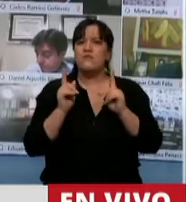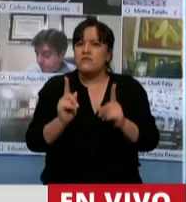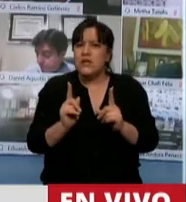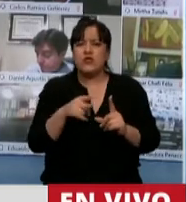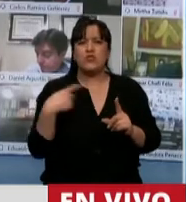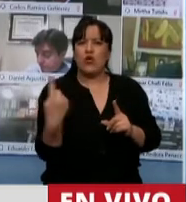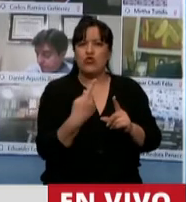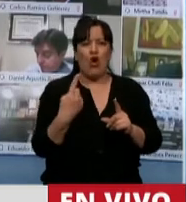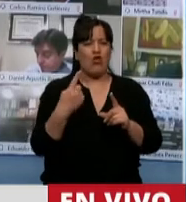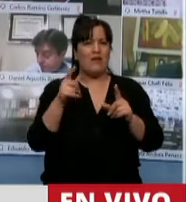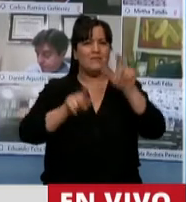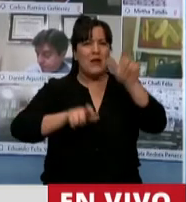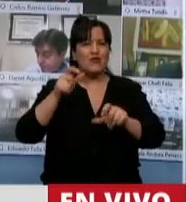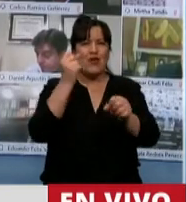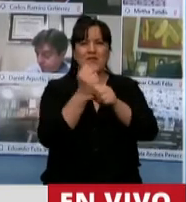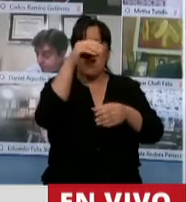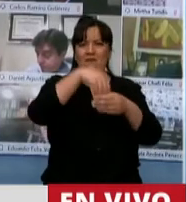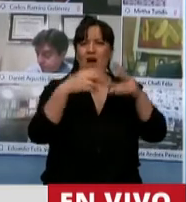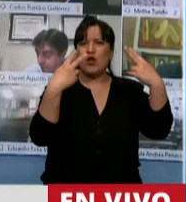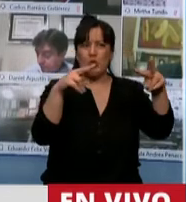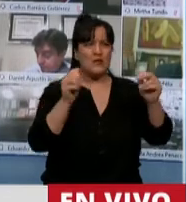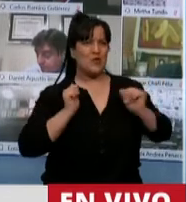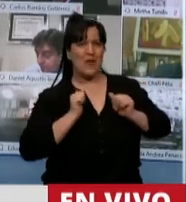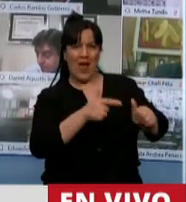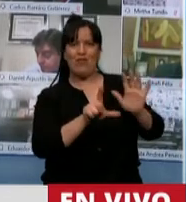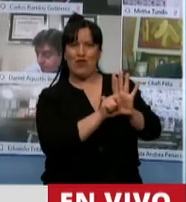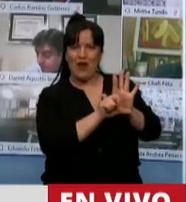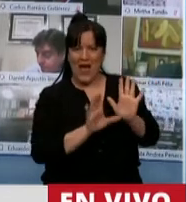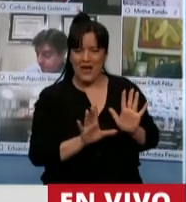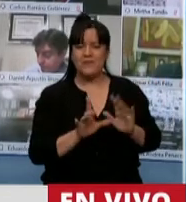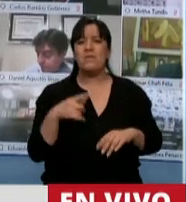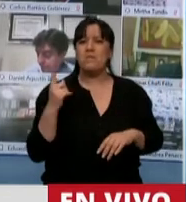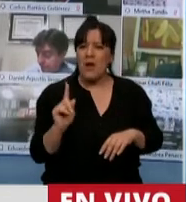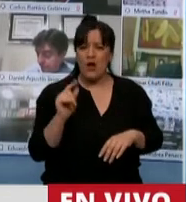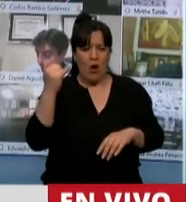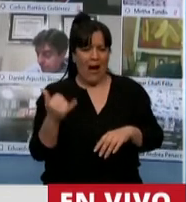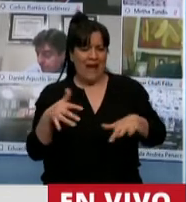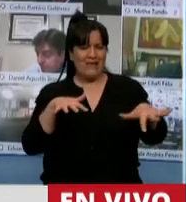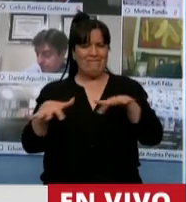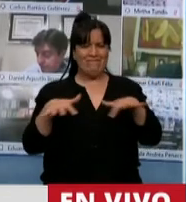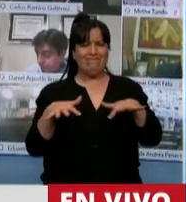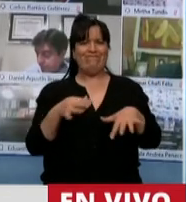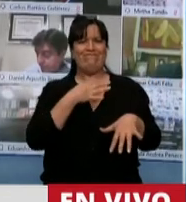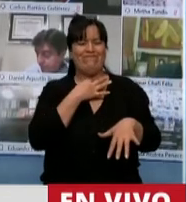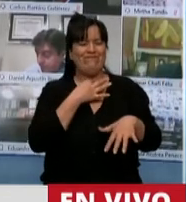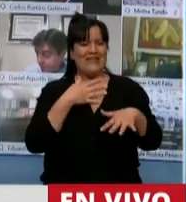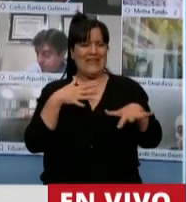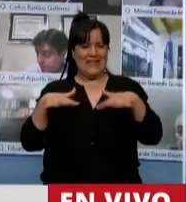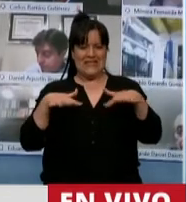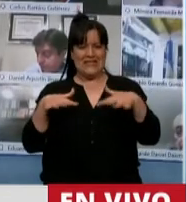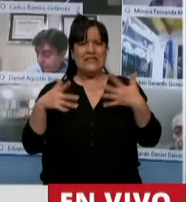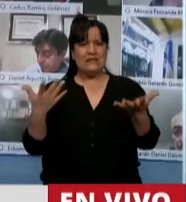el sector del turismo espera. y lo que quiero señalar es que dentro de toda la crisis que produjo la parálisis